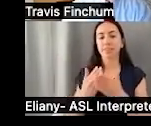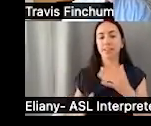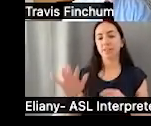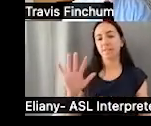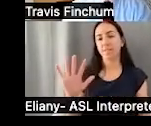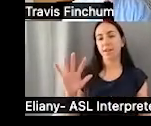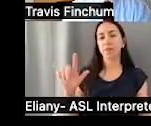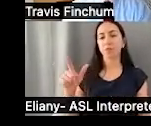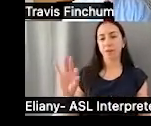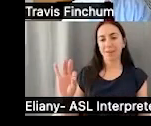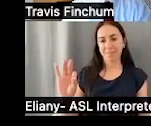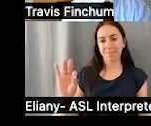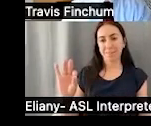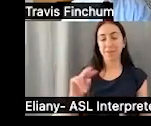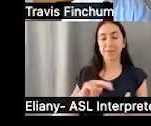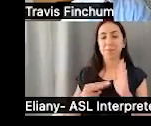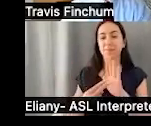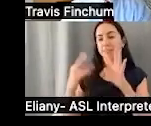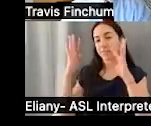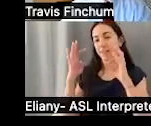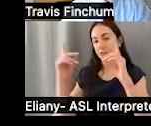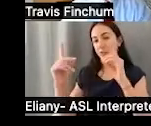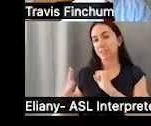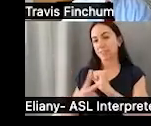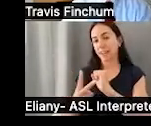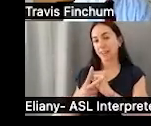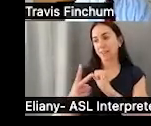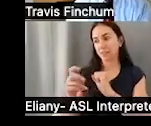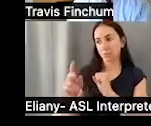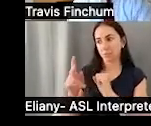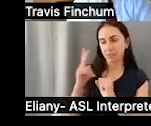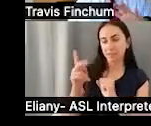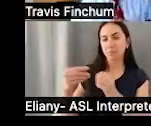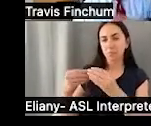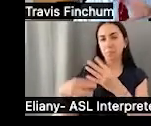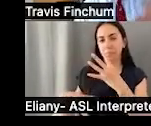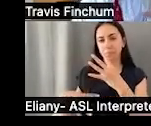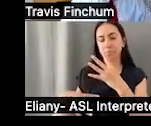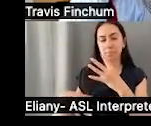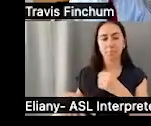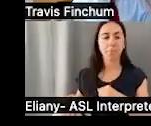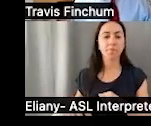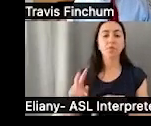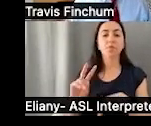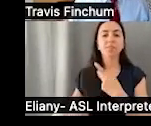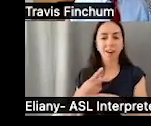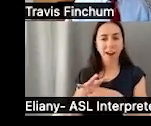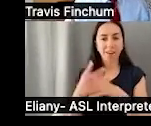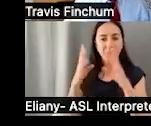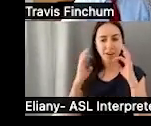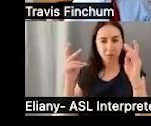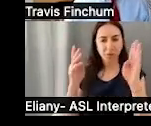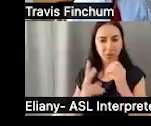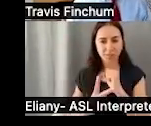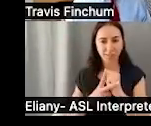encuentra bajo el código de ingresos en la sección 529, en donde se pueden encontrar los